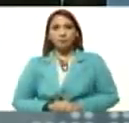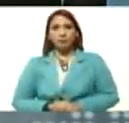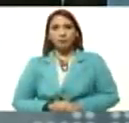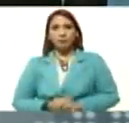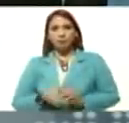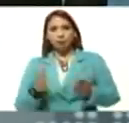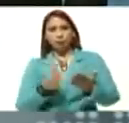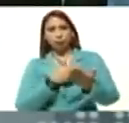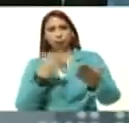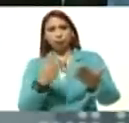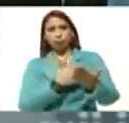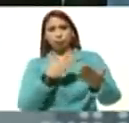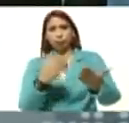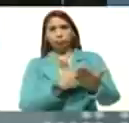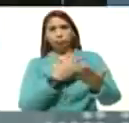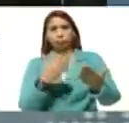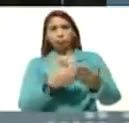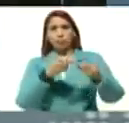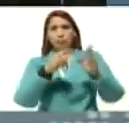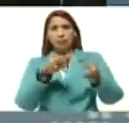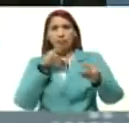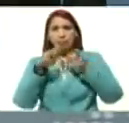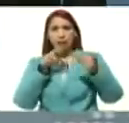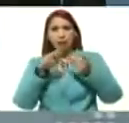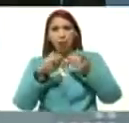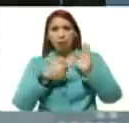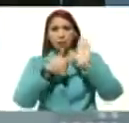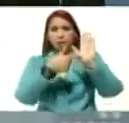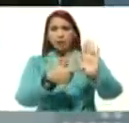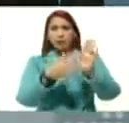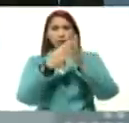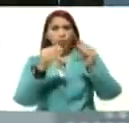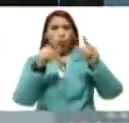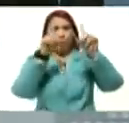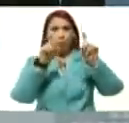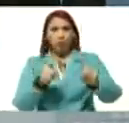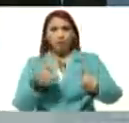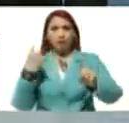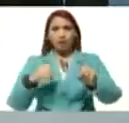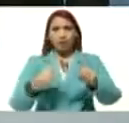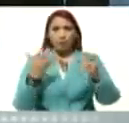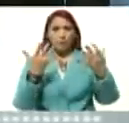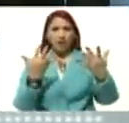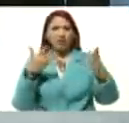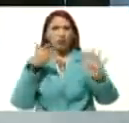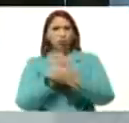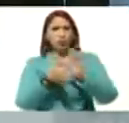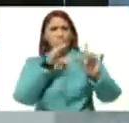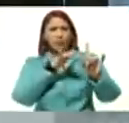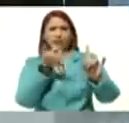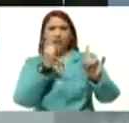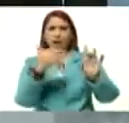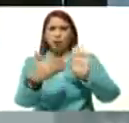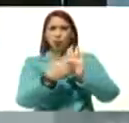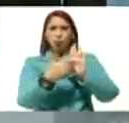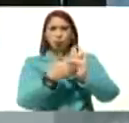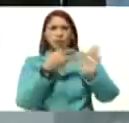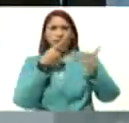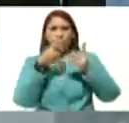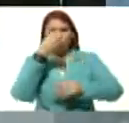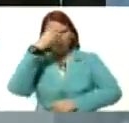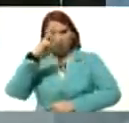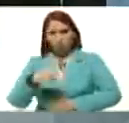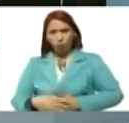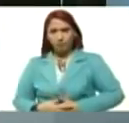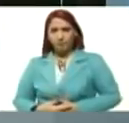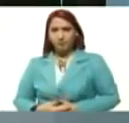a la mesa de diálogo, y muestre todas las pruebas, que tenemos en nuestras manos, de la conspiración, que hay contra el diálogo en México,